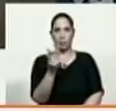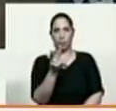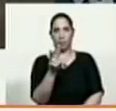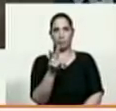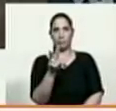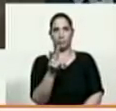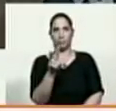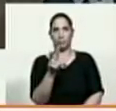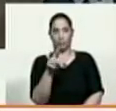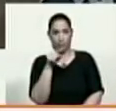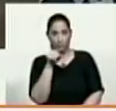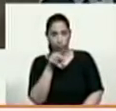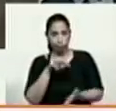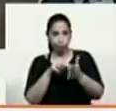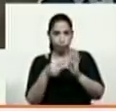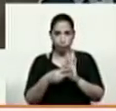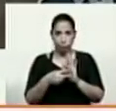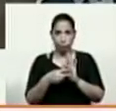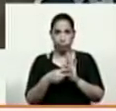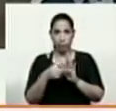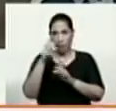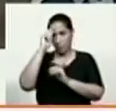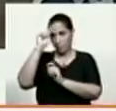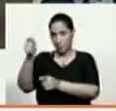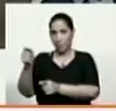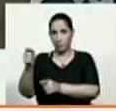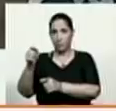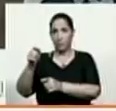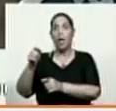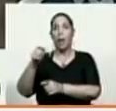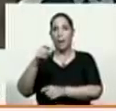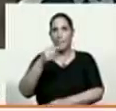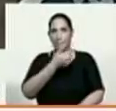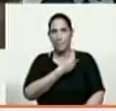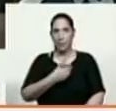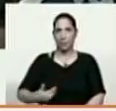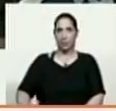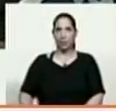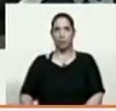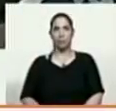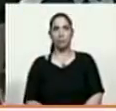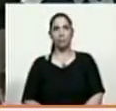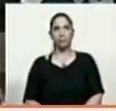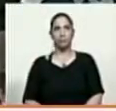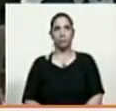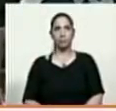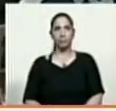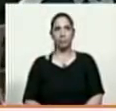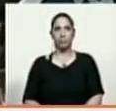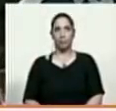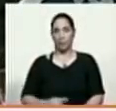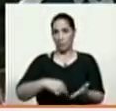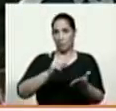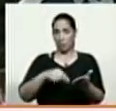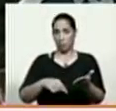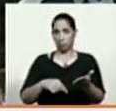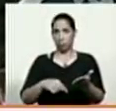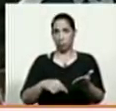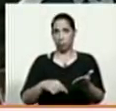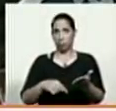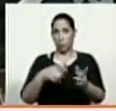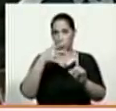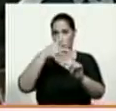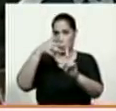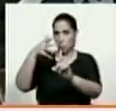y en ese sentido pues han sido designados por el Ejecutivo Nacional y bajo la firma bajo la orientación del